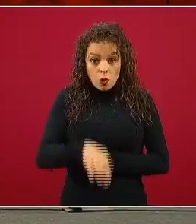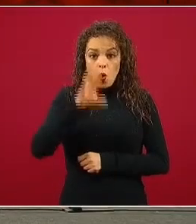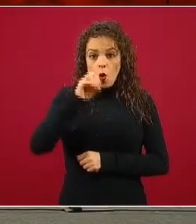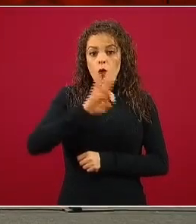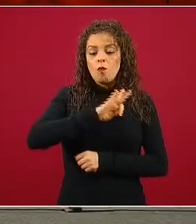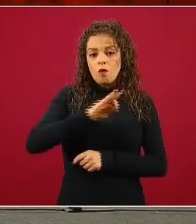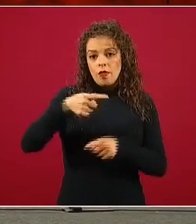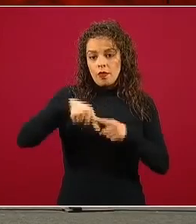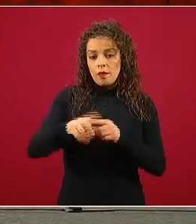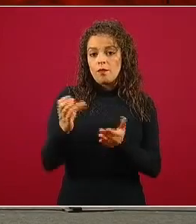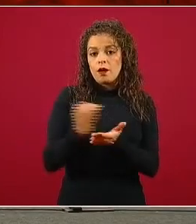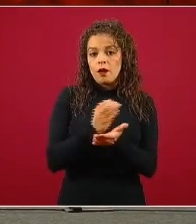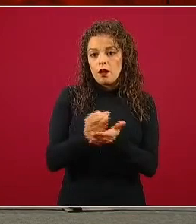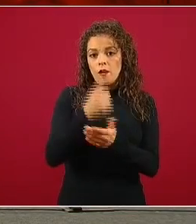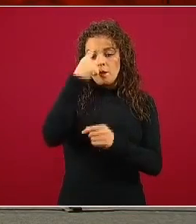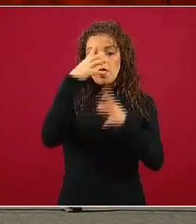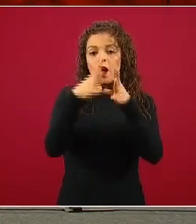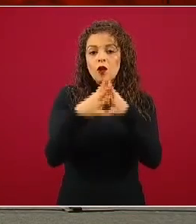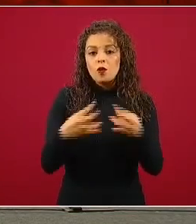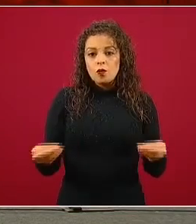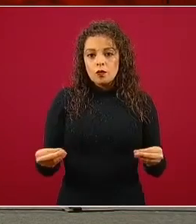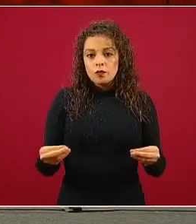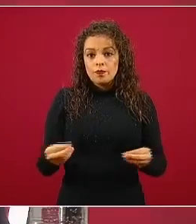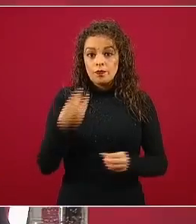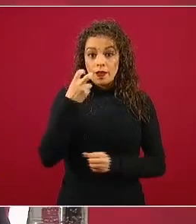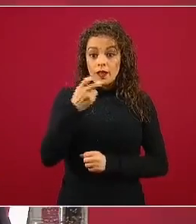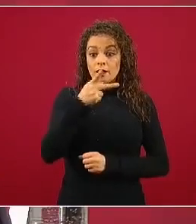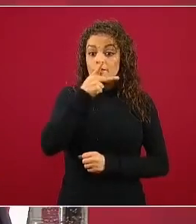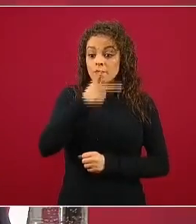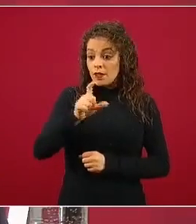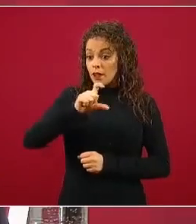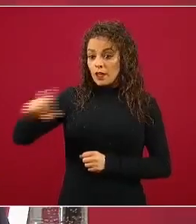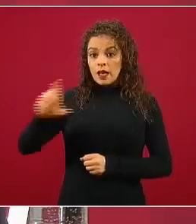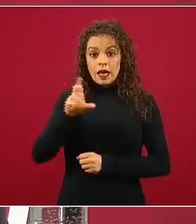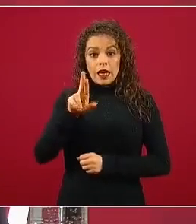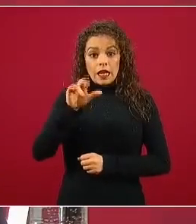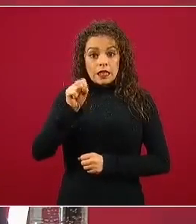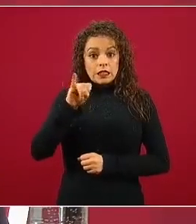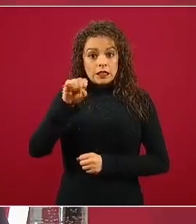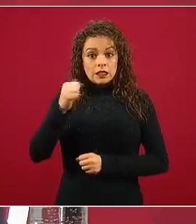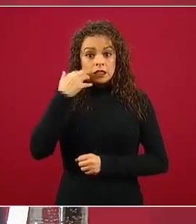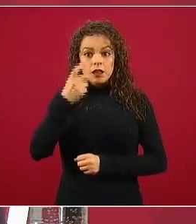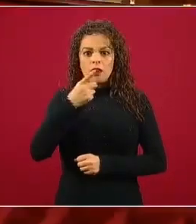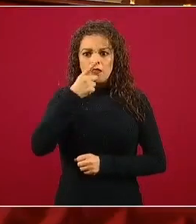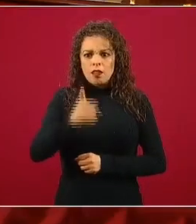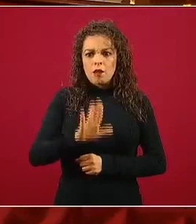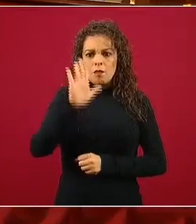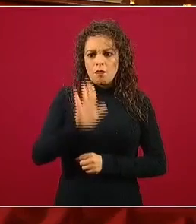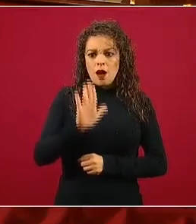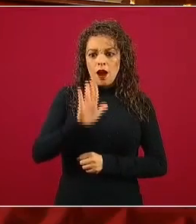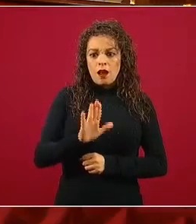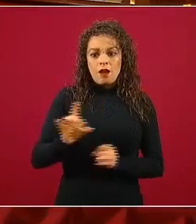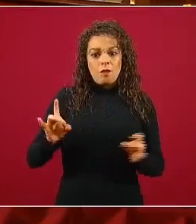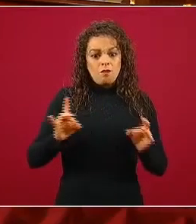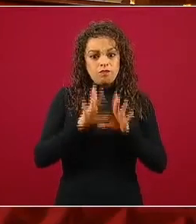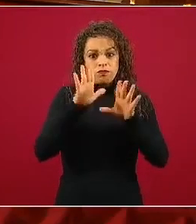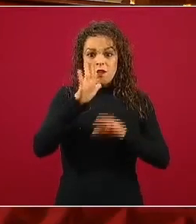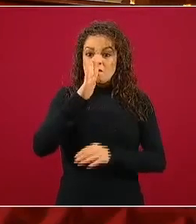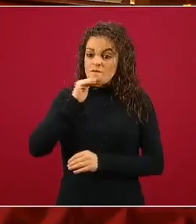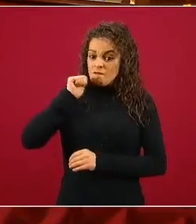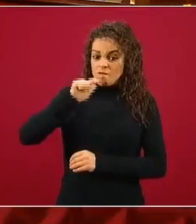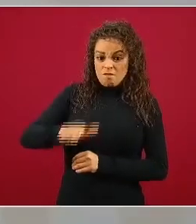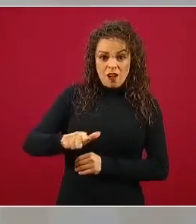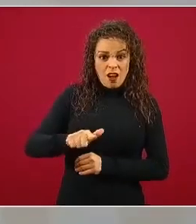recuperación. En ese sentido la palabra crisis no habla siempre de un desenlace fatídico, sino habla de la resolución,